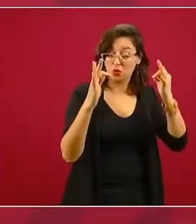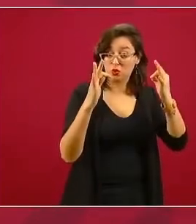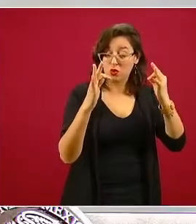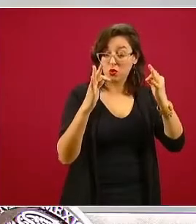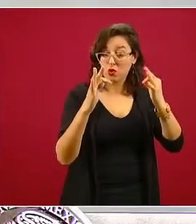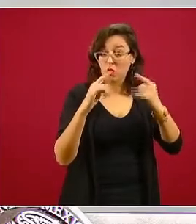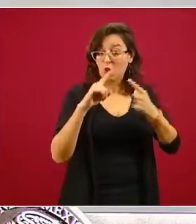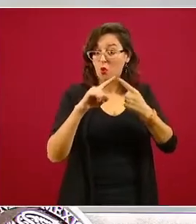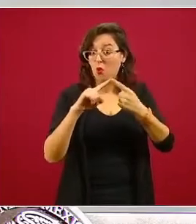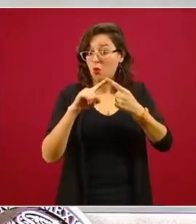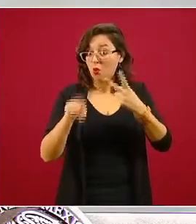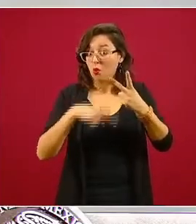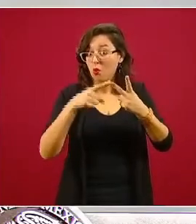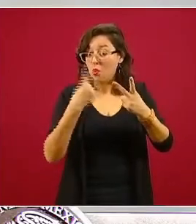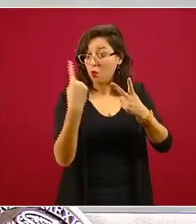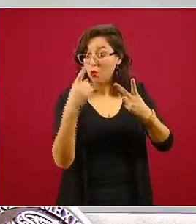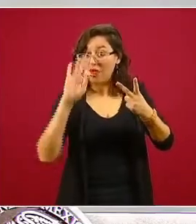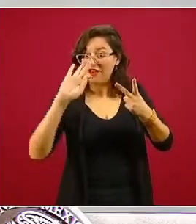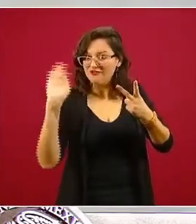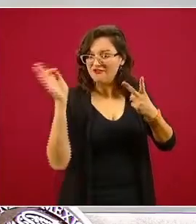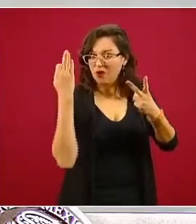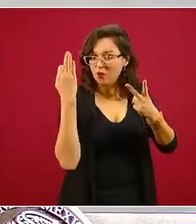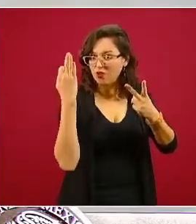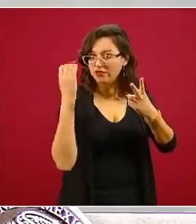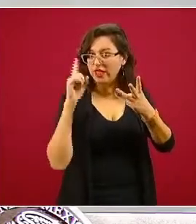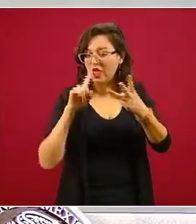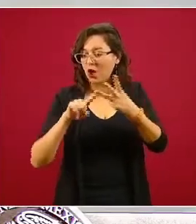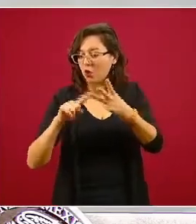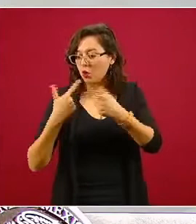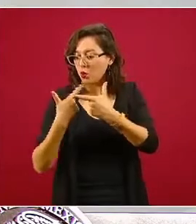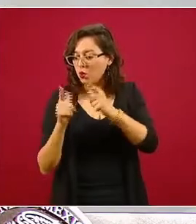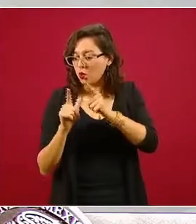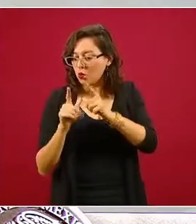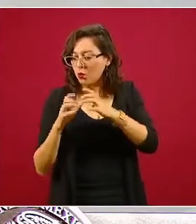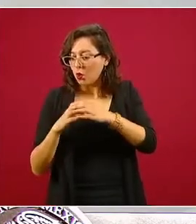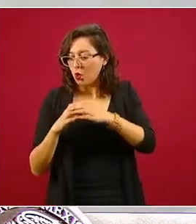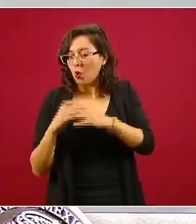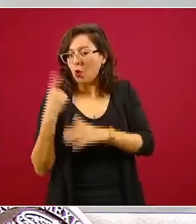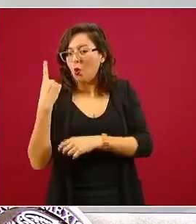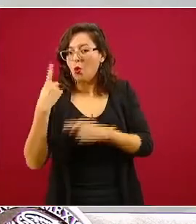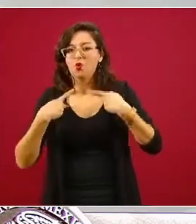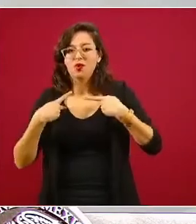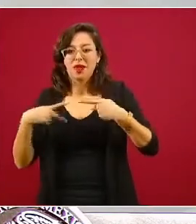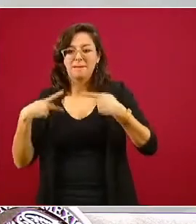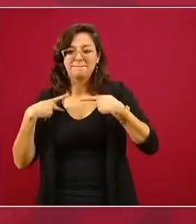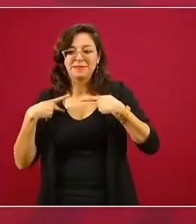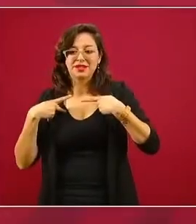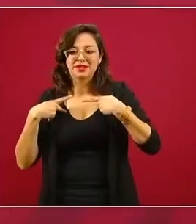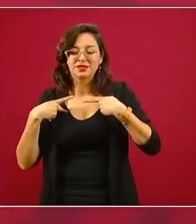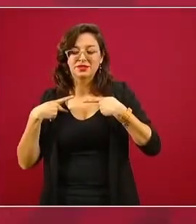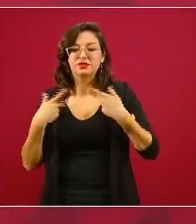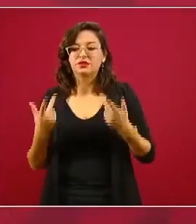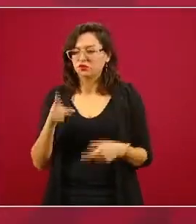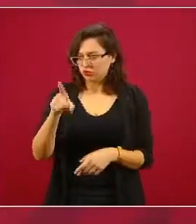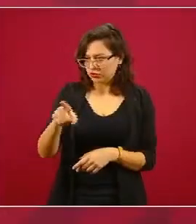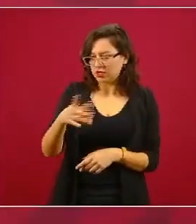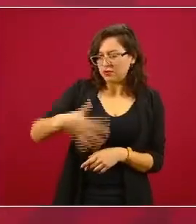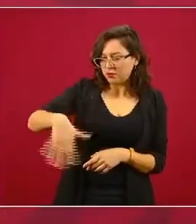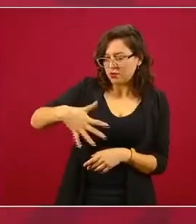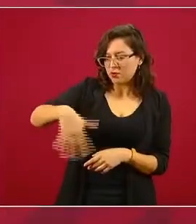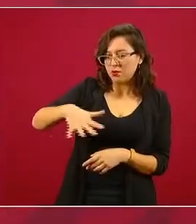postura de una facultad o es un grupo de investigación o es una persona? Ahora, mientras lo busca le comento.